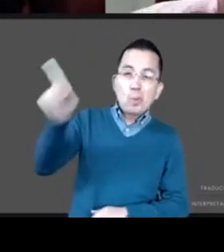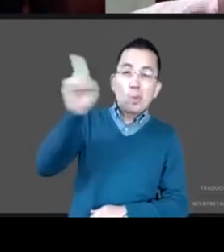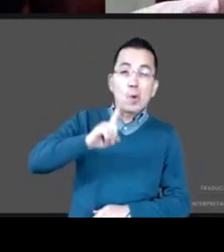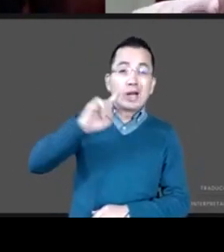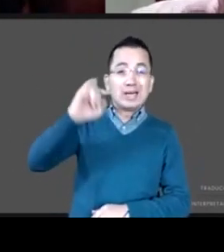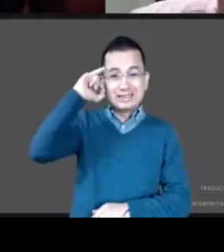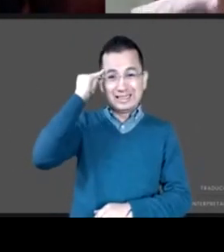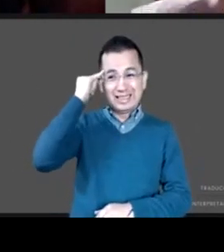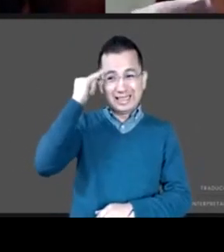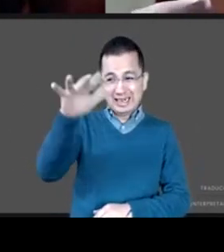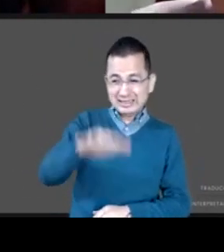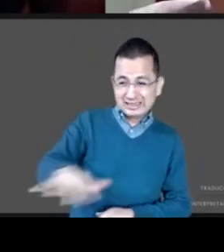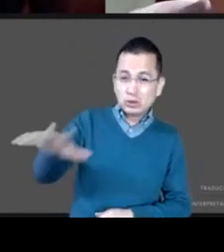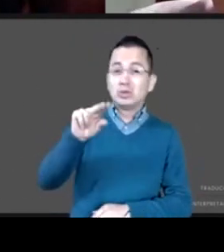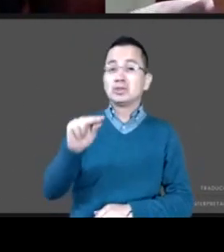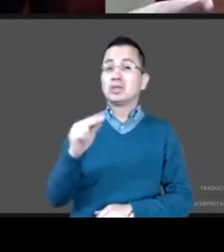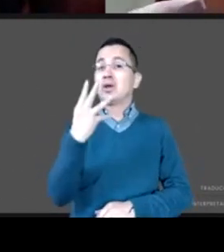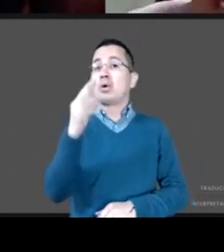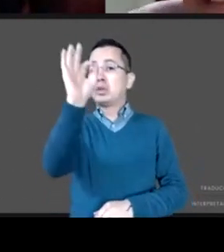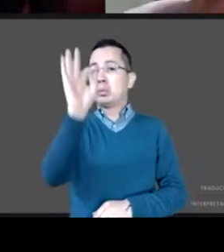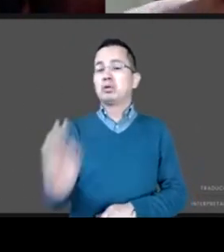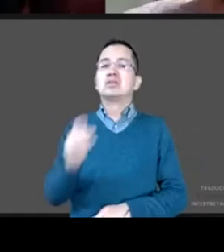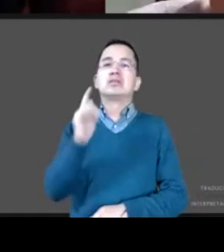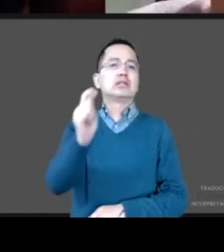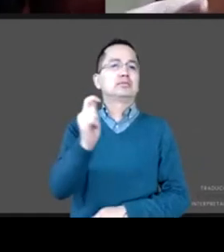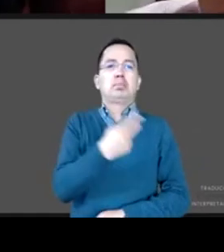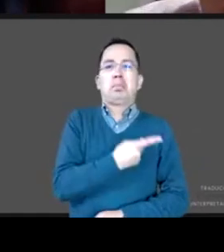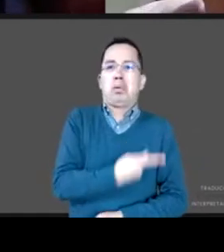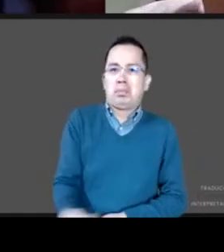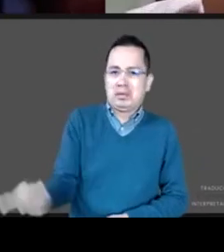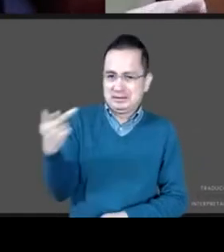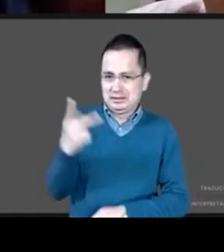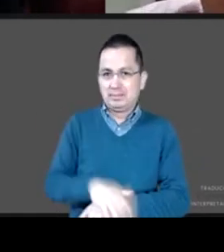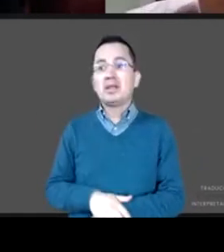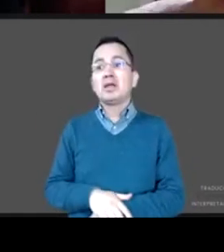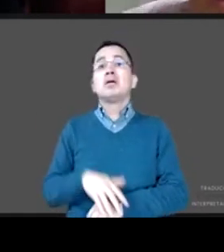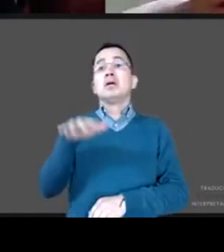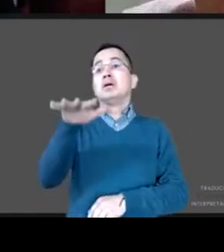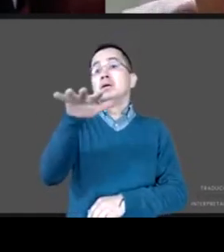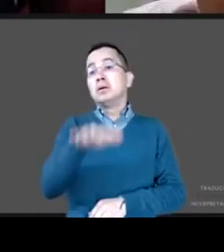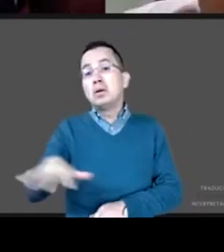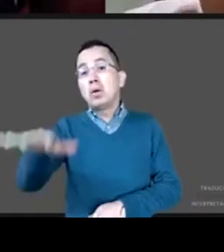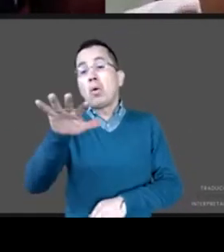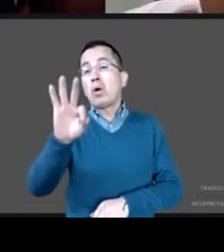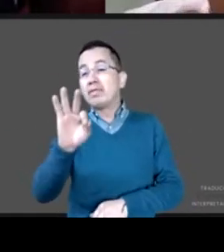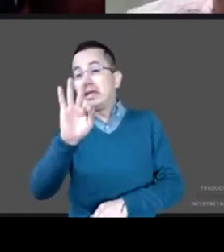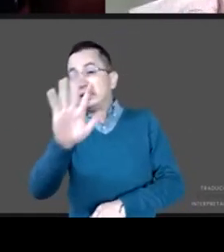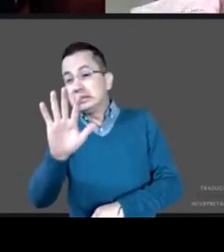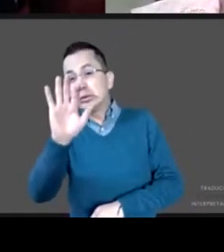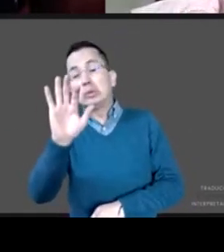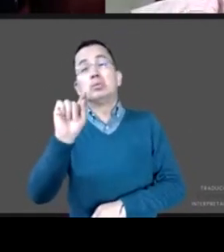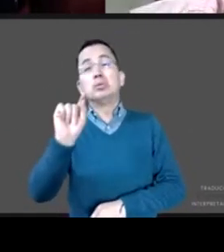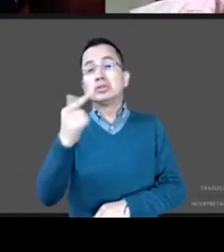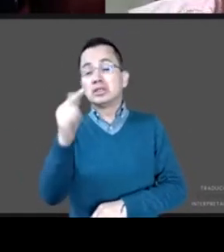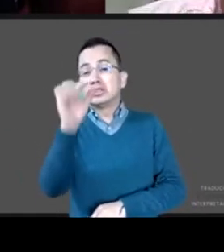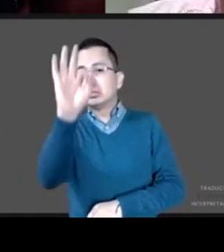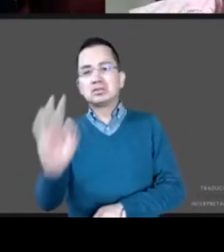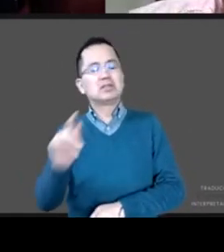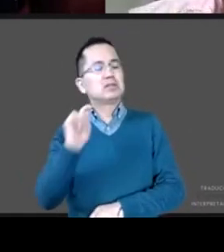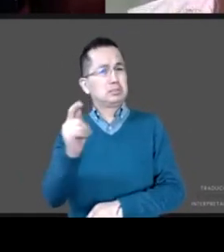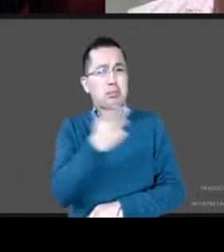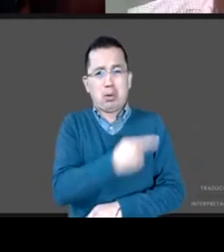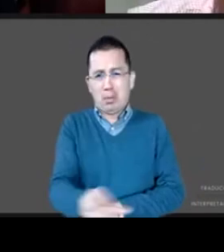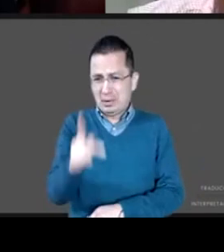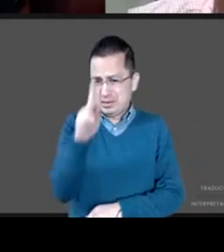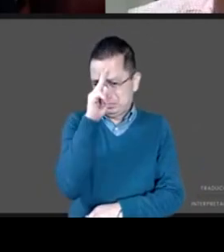indígenas están en situación de pobreza, 45.7% en situación de pobreza extrema, contra hombres